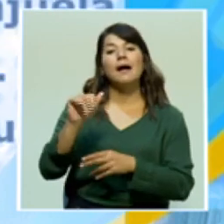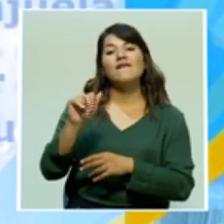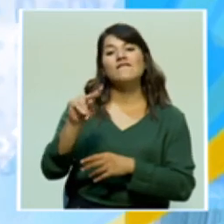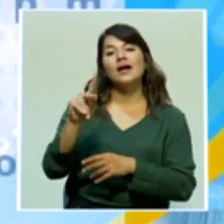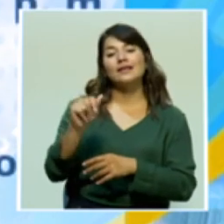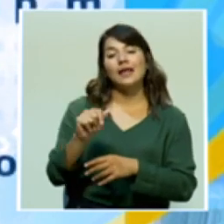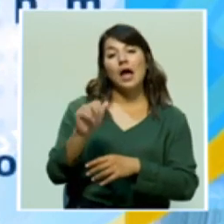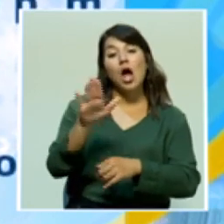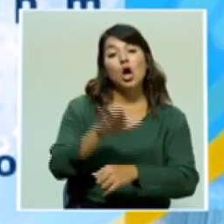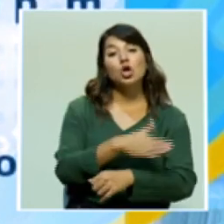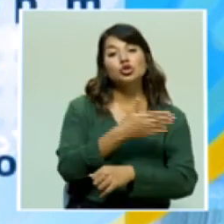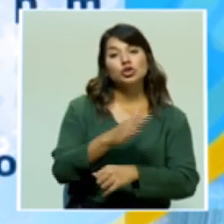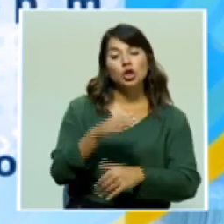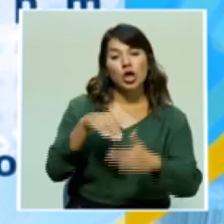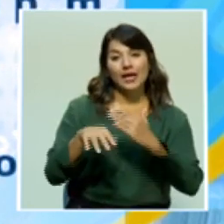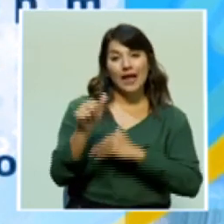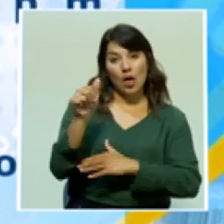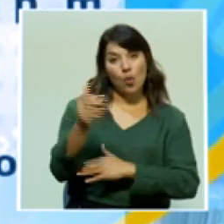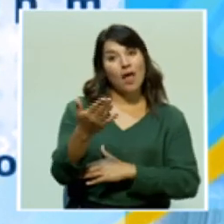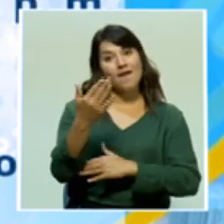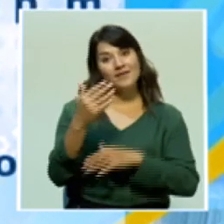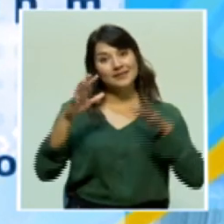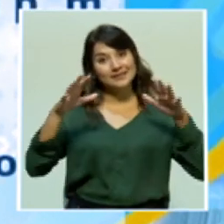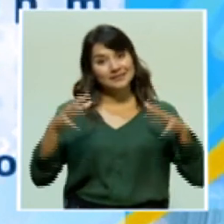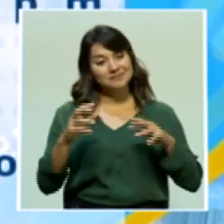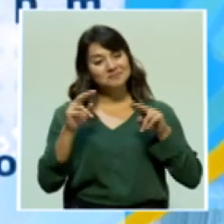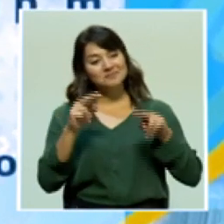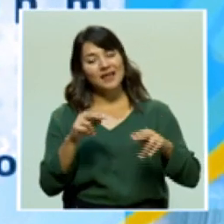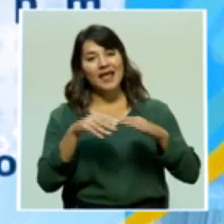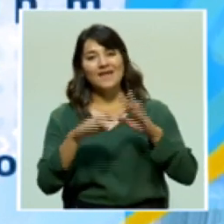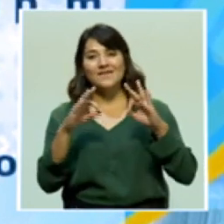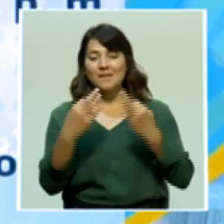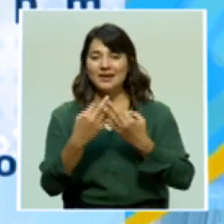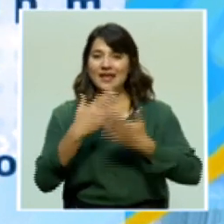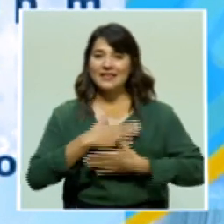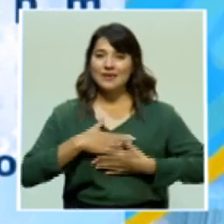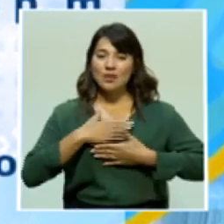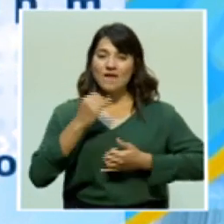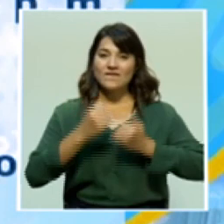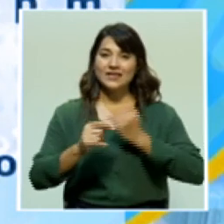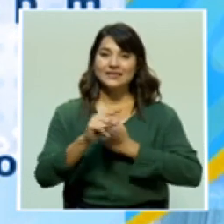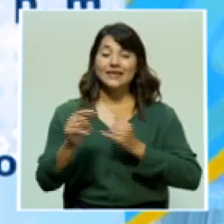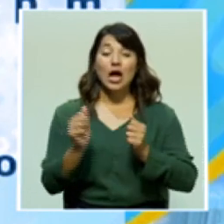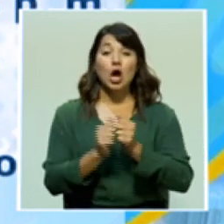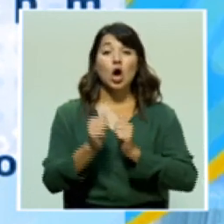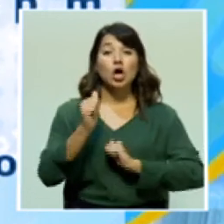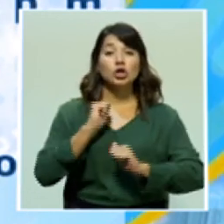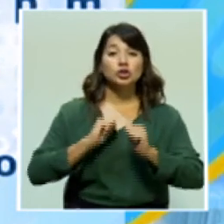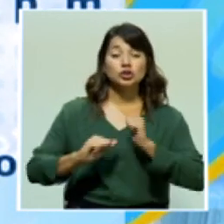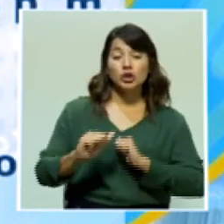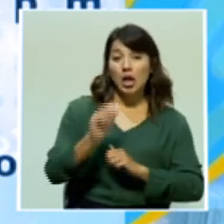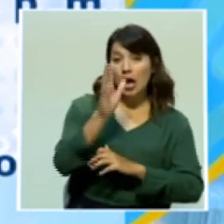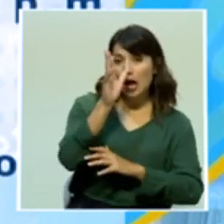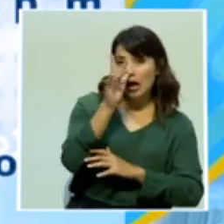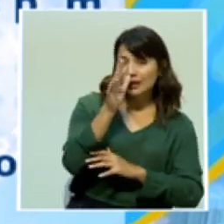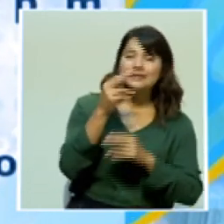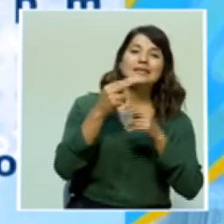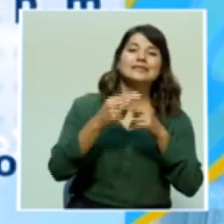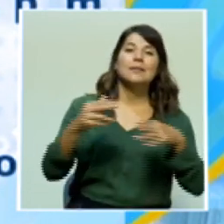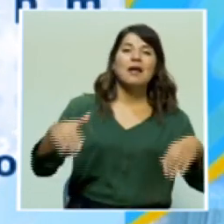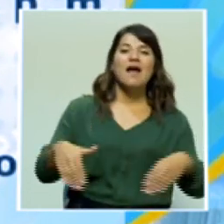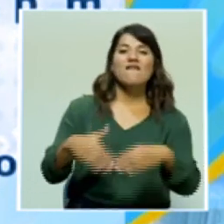Alajuela. Reúnase en familia y disfrute el fin de semana con la obra de circo comedia La Boda